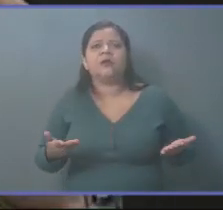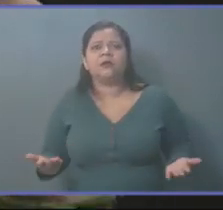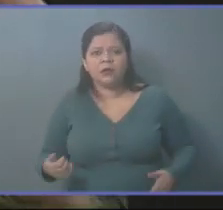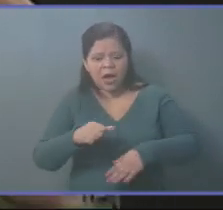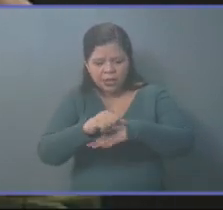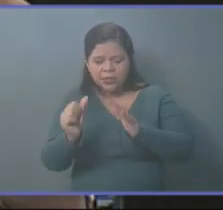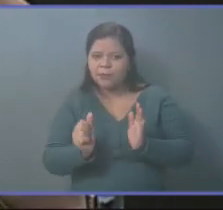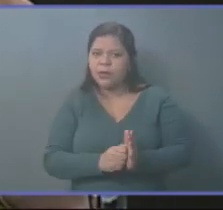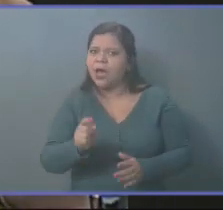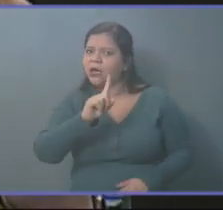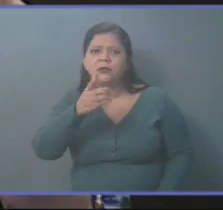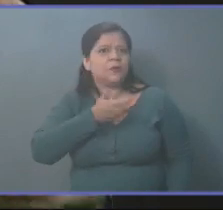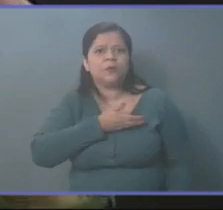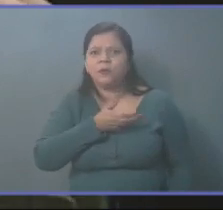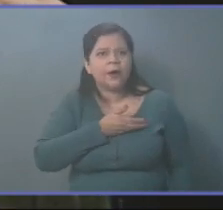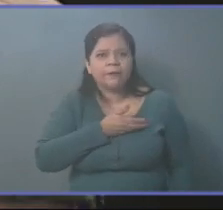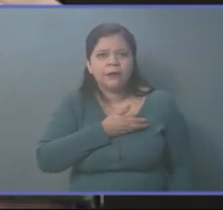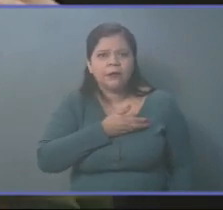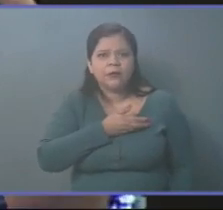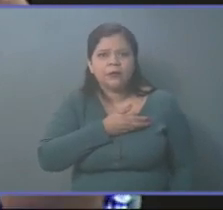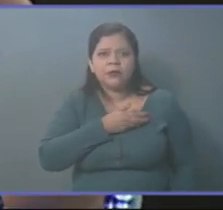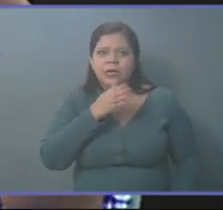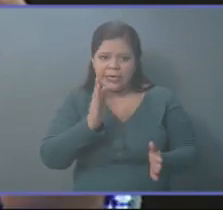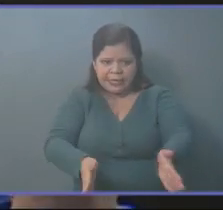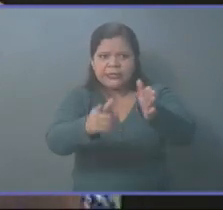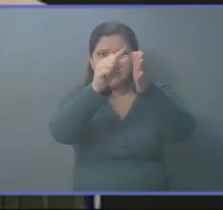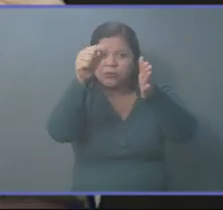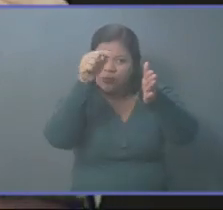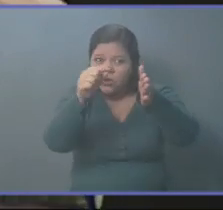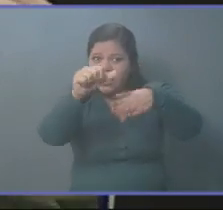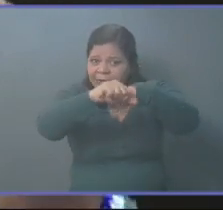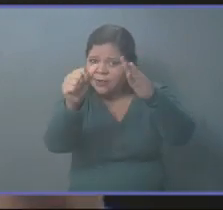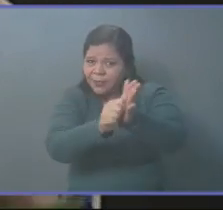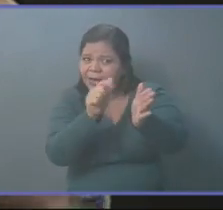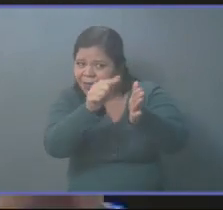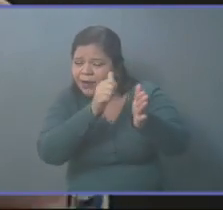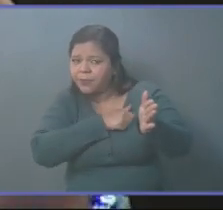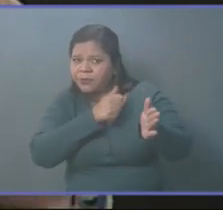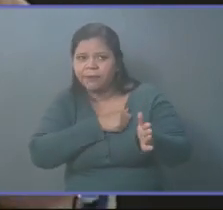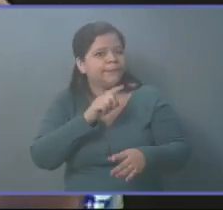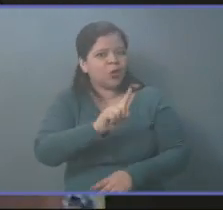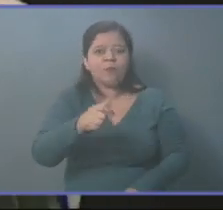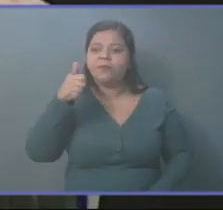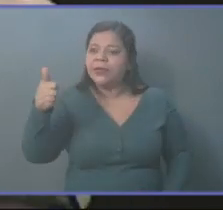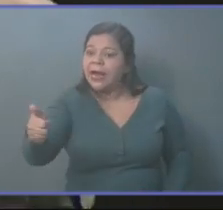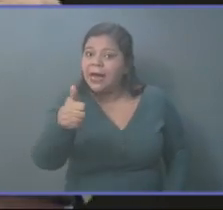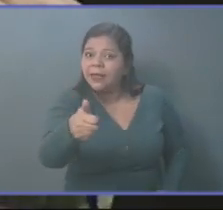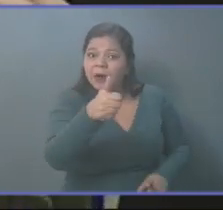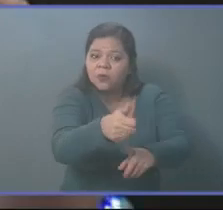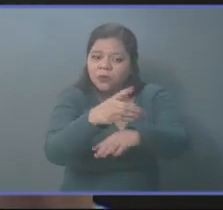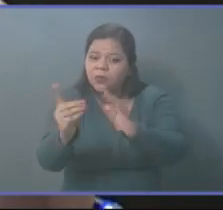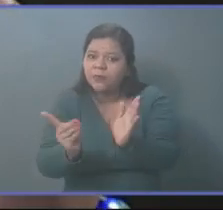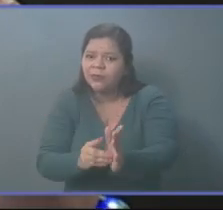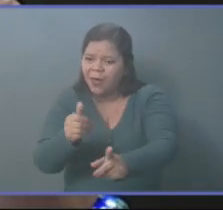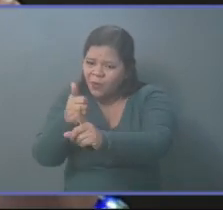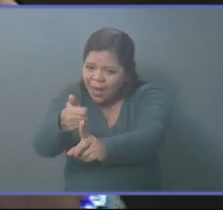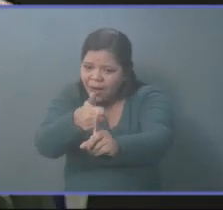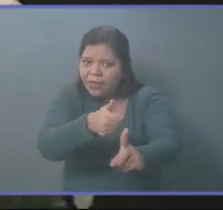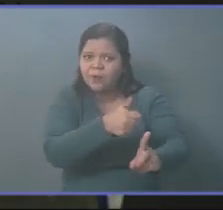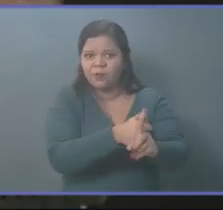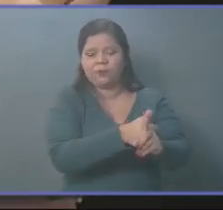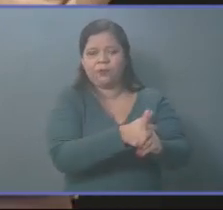Legislativa no es la culpable. No es la institución. Es la responsabilidad de cada uno de los diputados. Ni siquiera de fracciones.